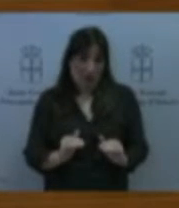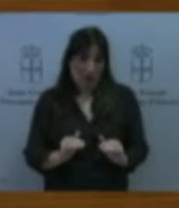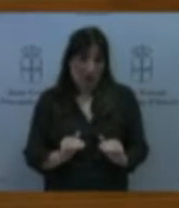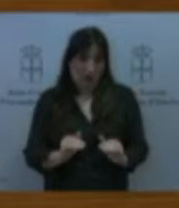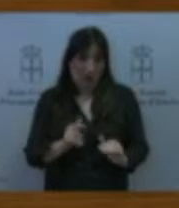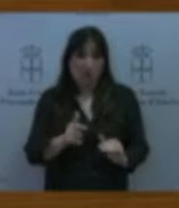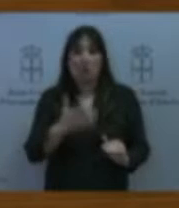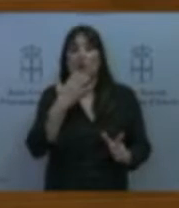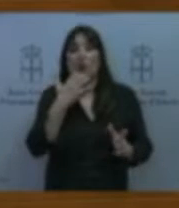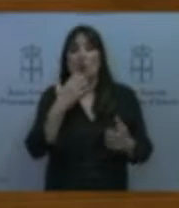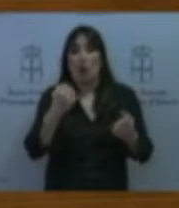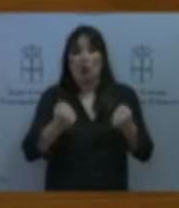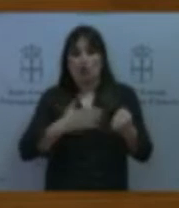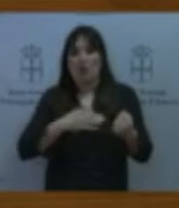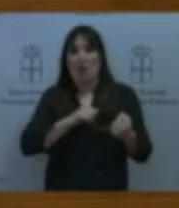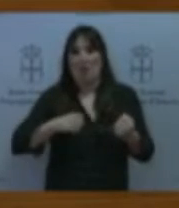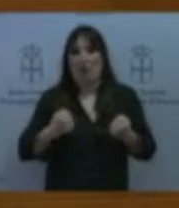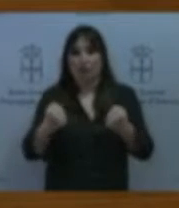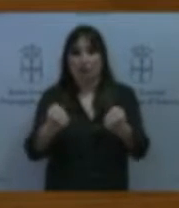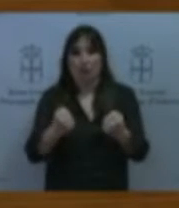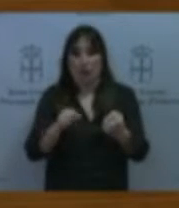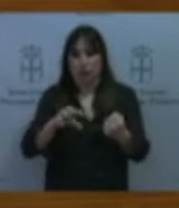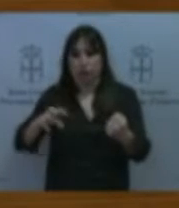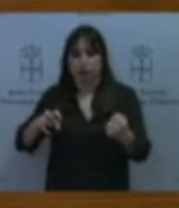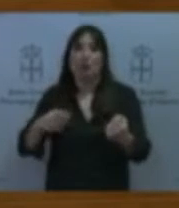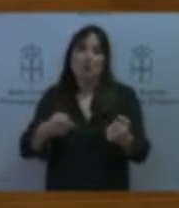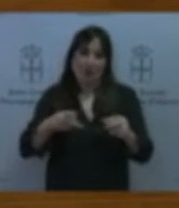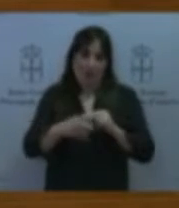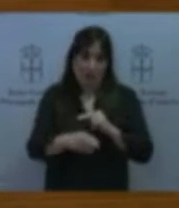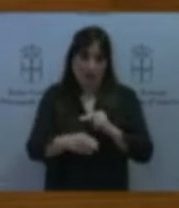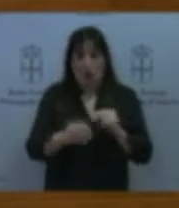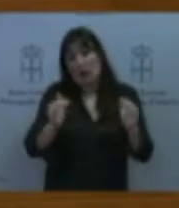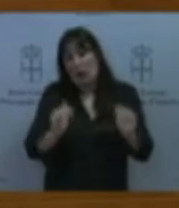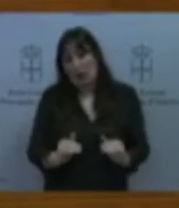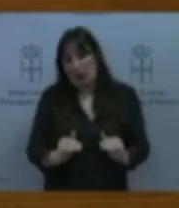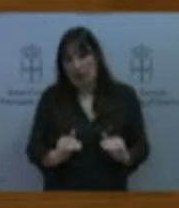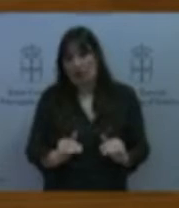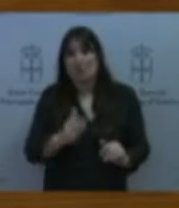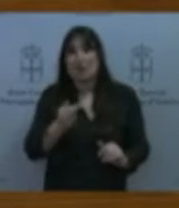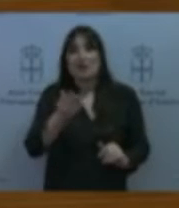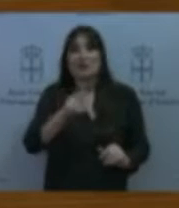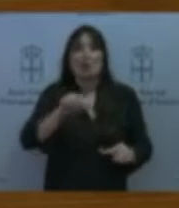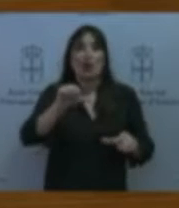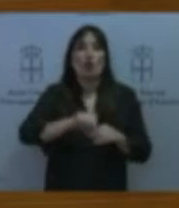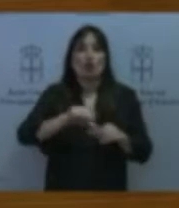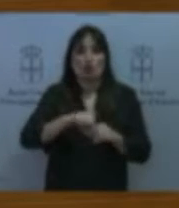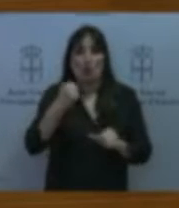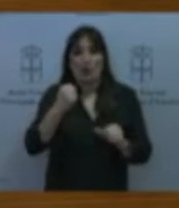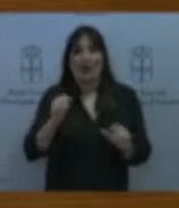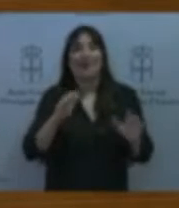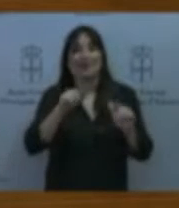y reducir los consumos energéticos. Si estos son